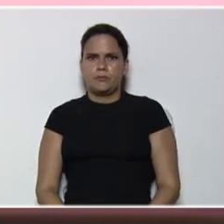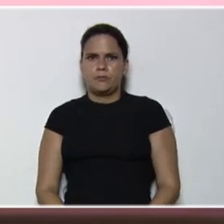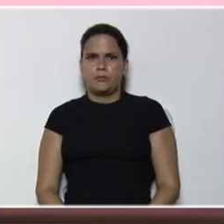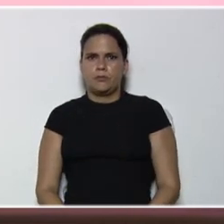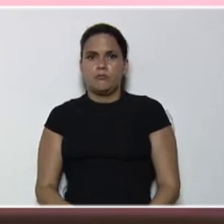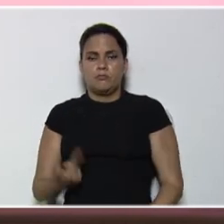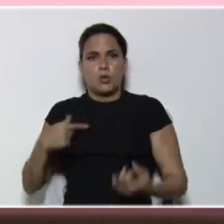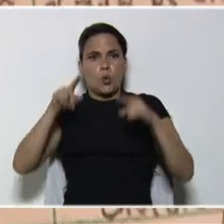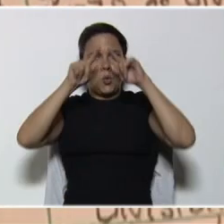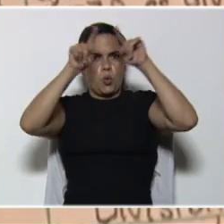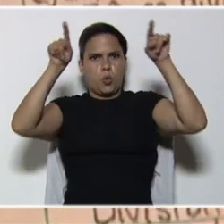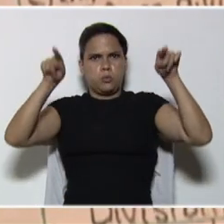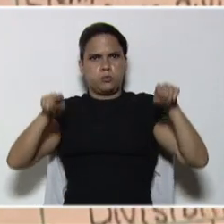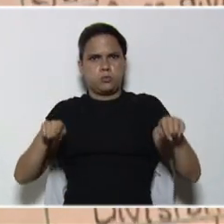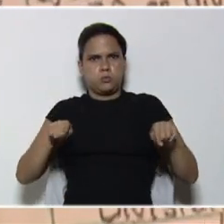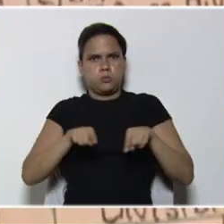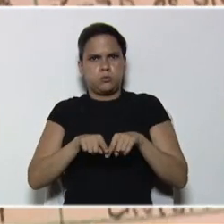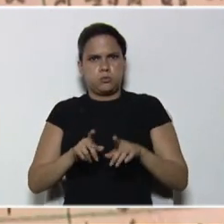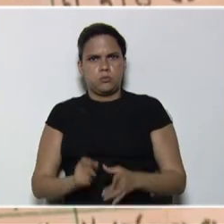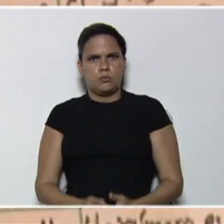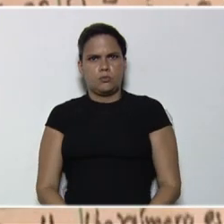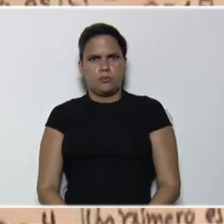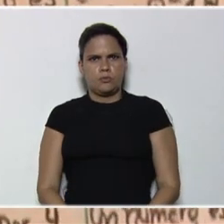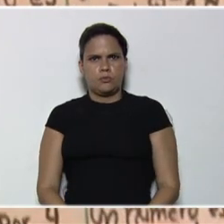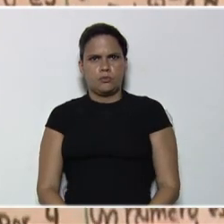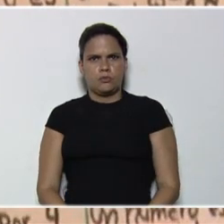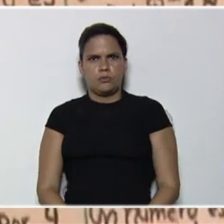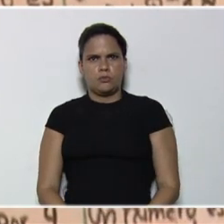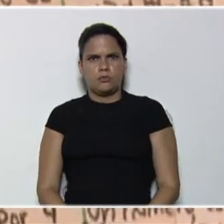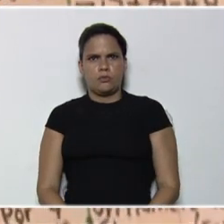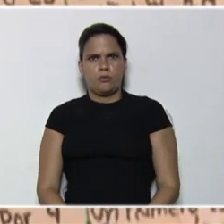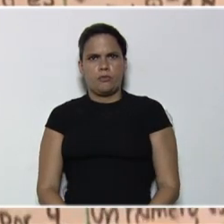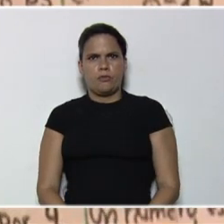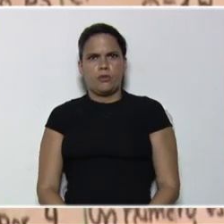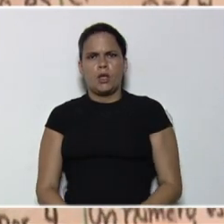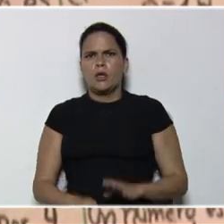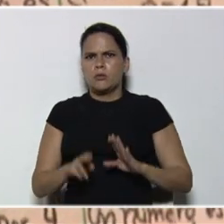acá, tengo un cuadro, con los criterios, de divisibilidad,